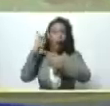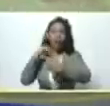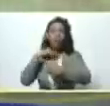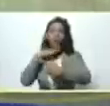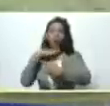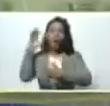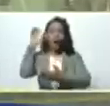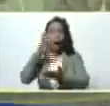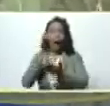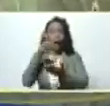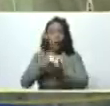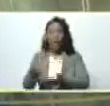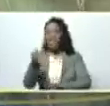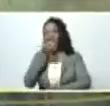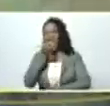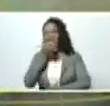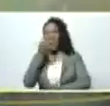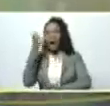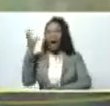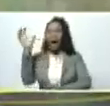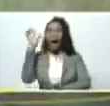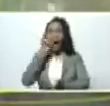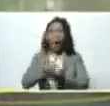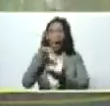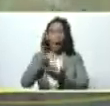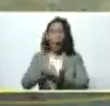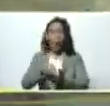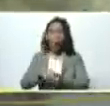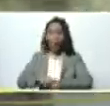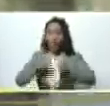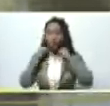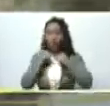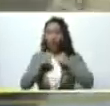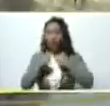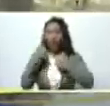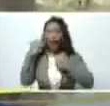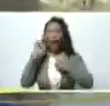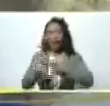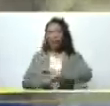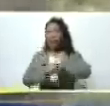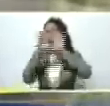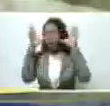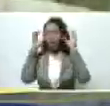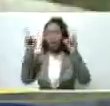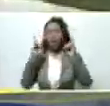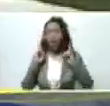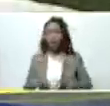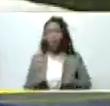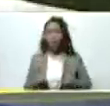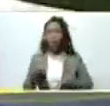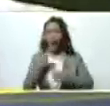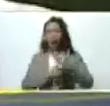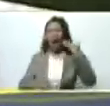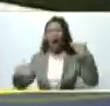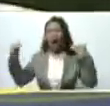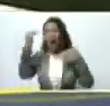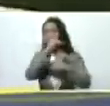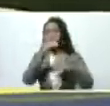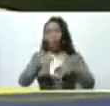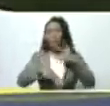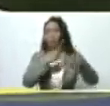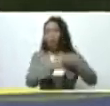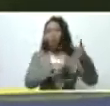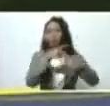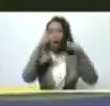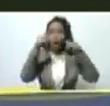una aragua que reverdece es una aragua potencia y una aragua que está determinada porque es una zona altamente productiva las tierras de aragua son